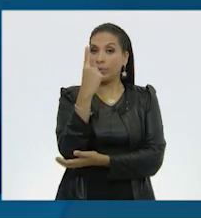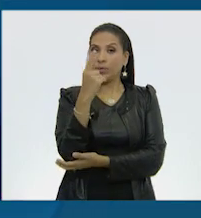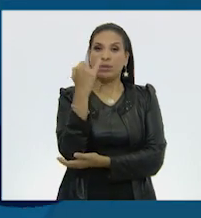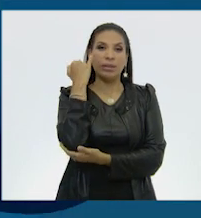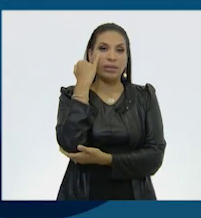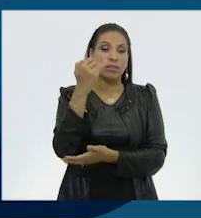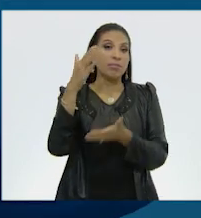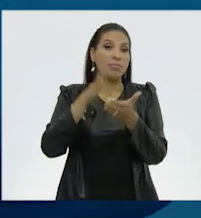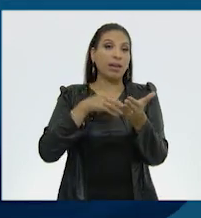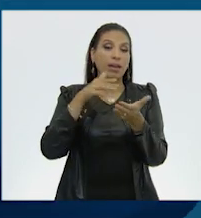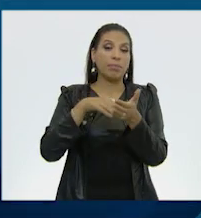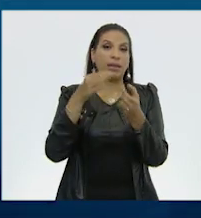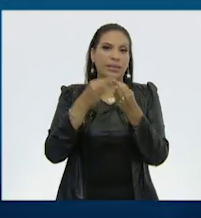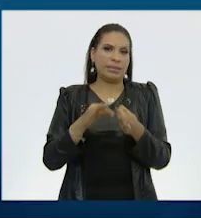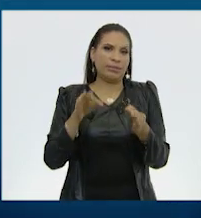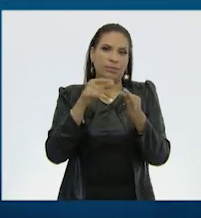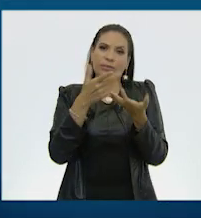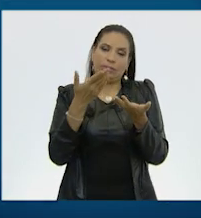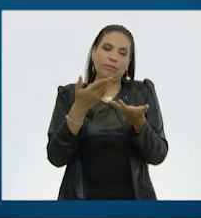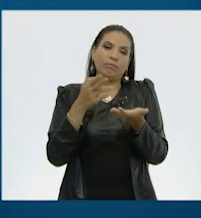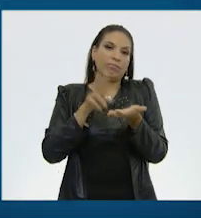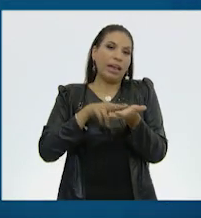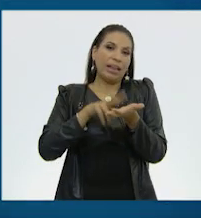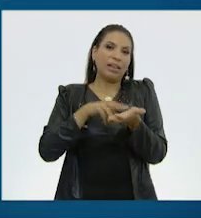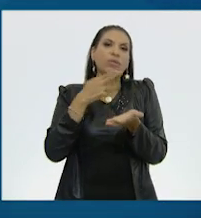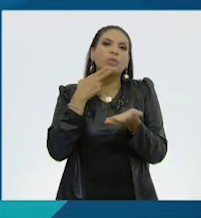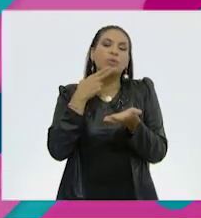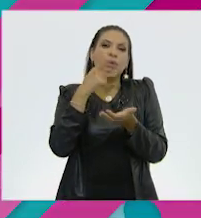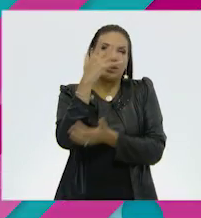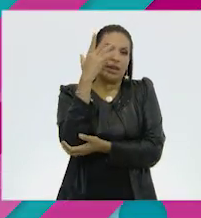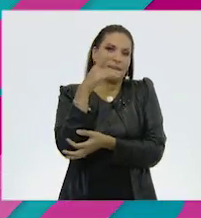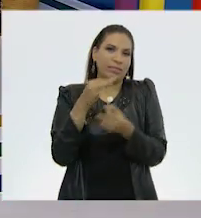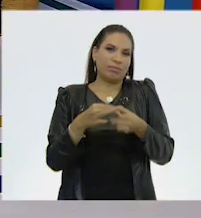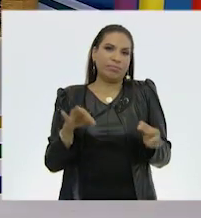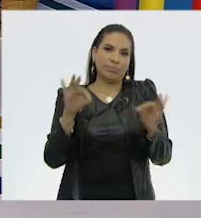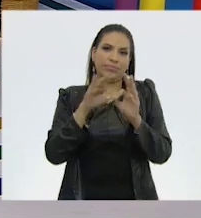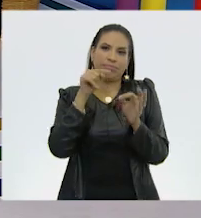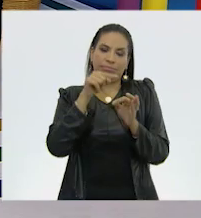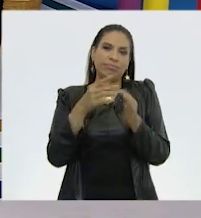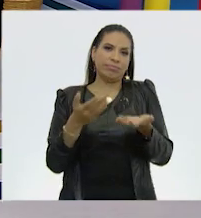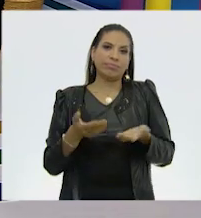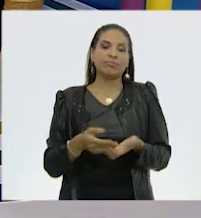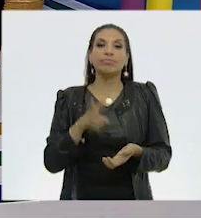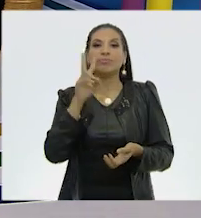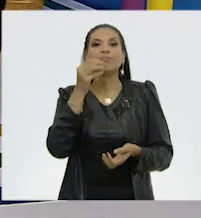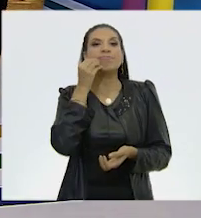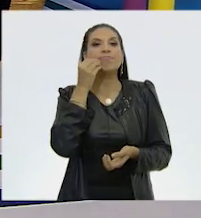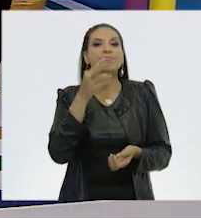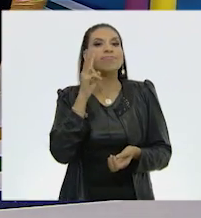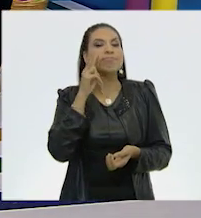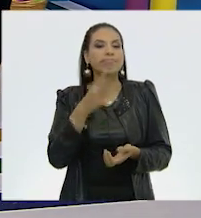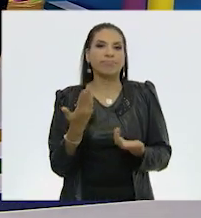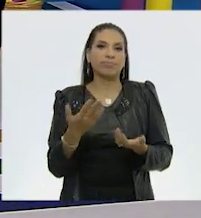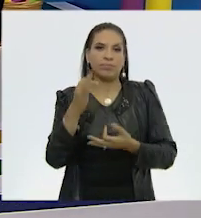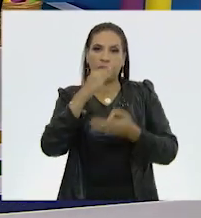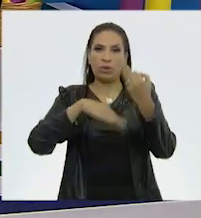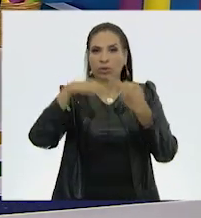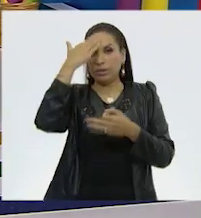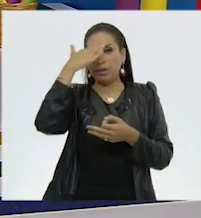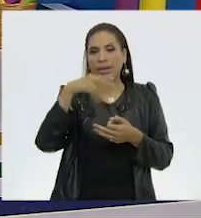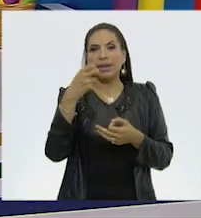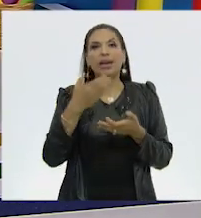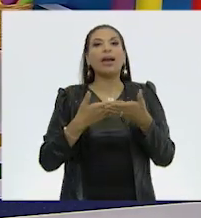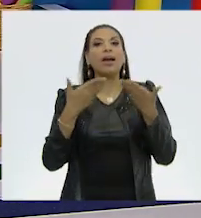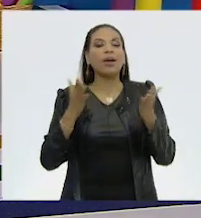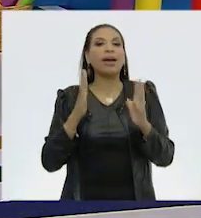todo el papel que tiene, la importancia que tiene. ¡Qué impresionante! Sí, es padrísimo saber todo esto. Y